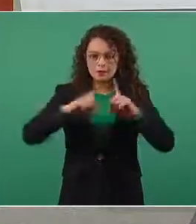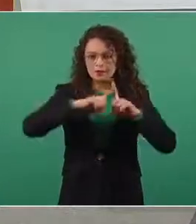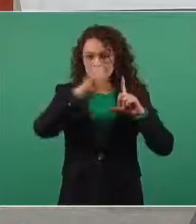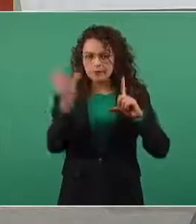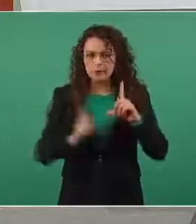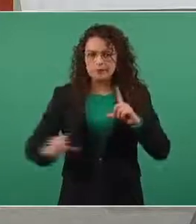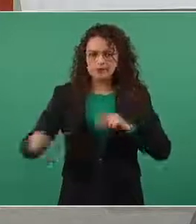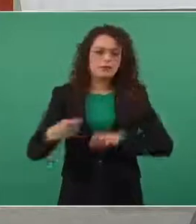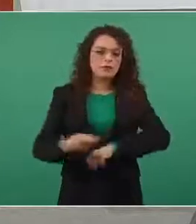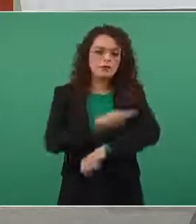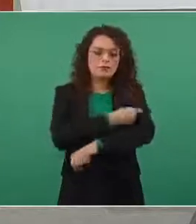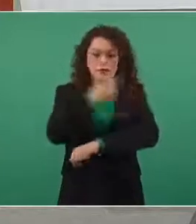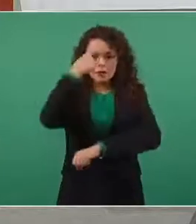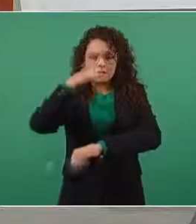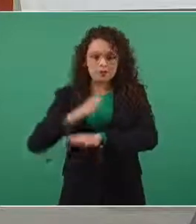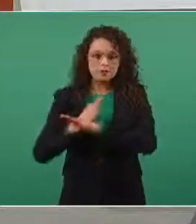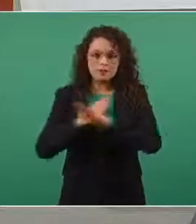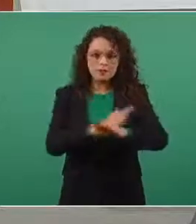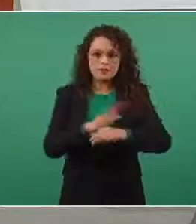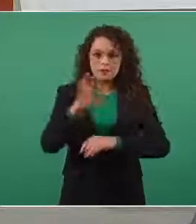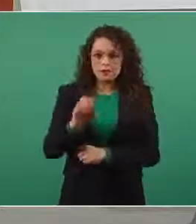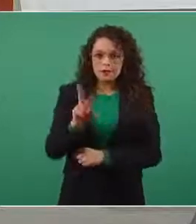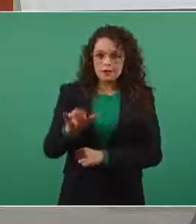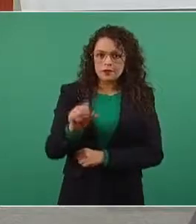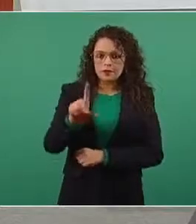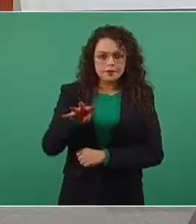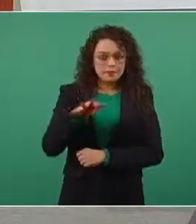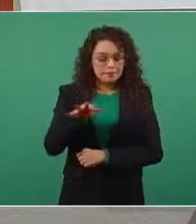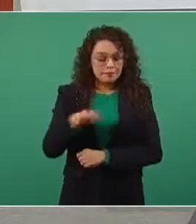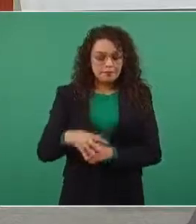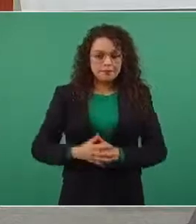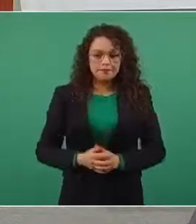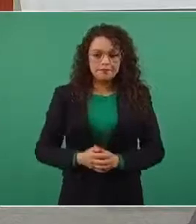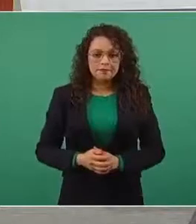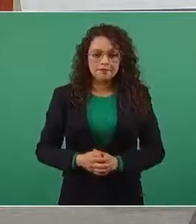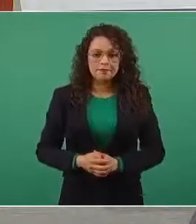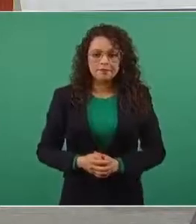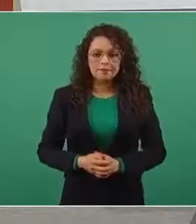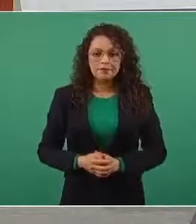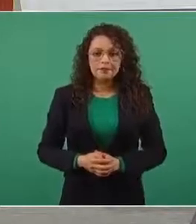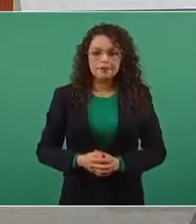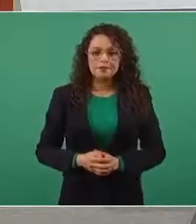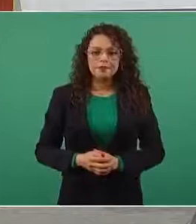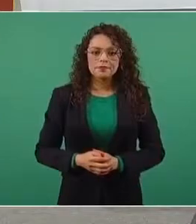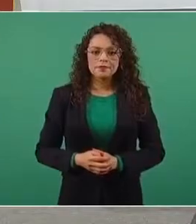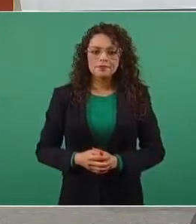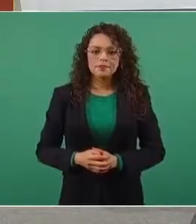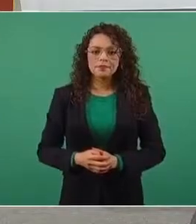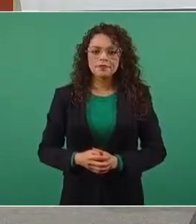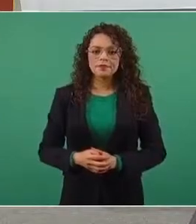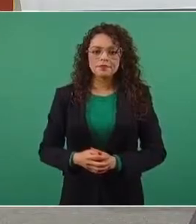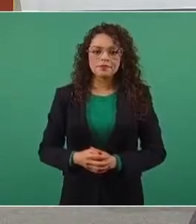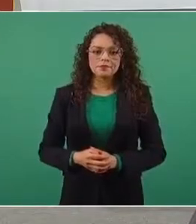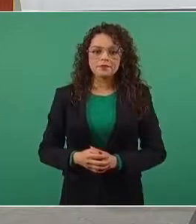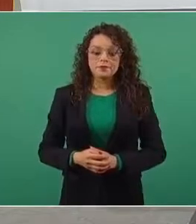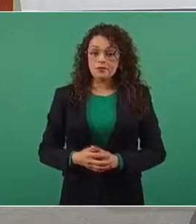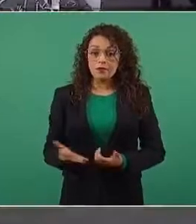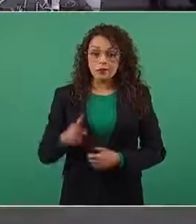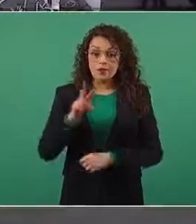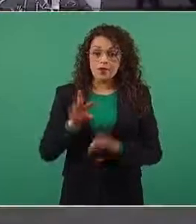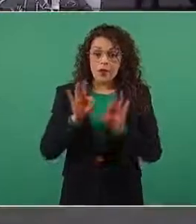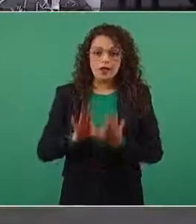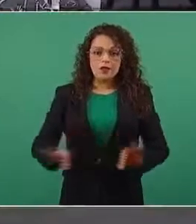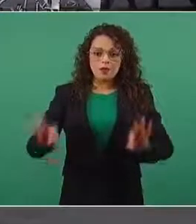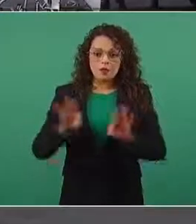contra COVID-19. Y cabe resaltar que llegando estas vacunas inmediatamente